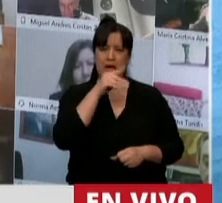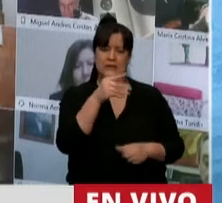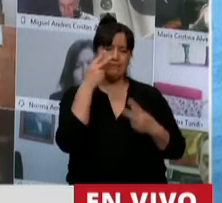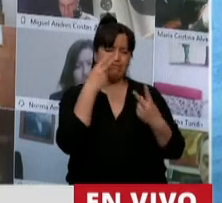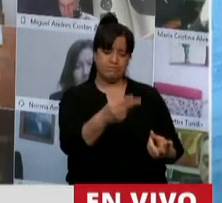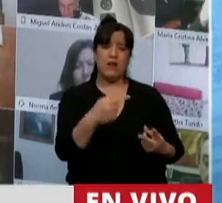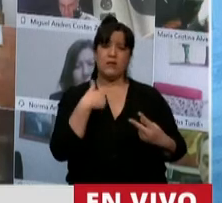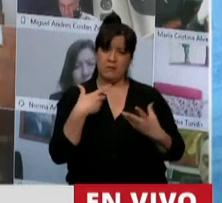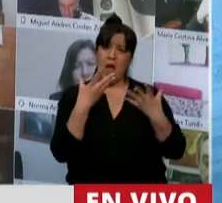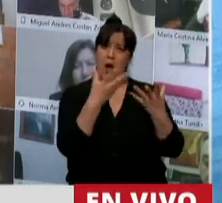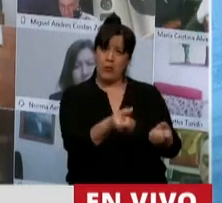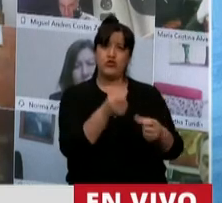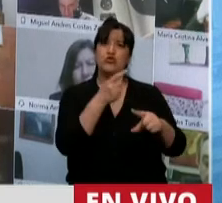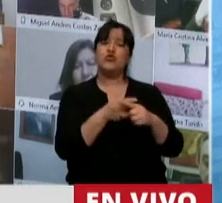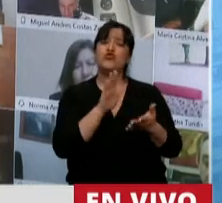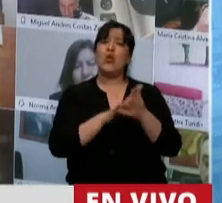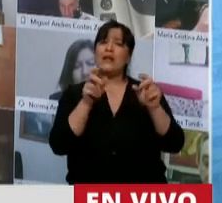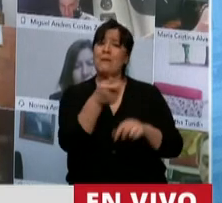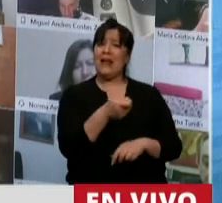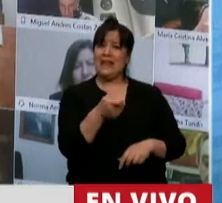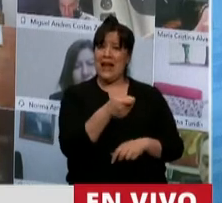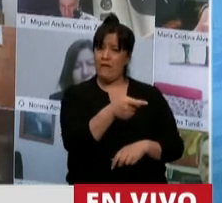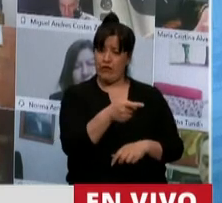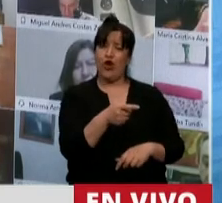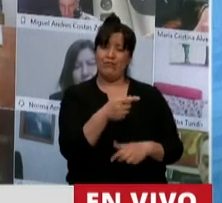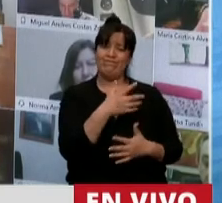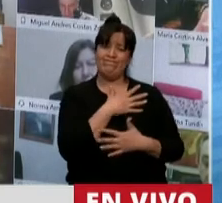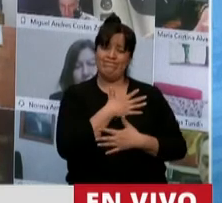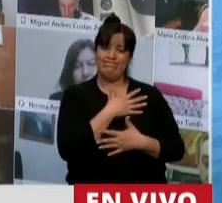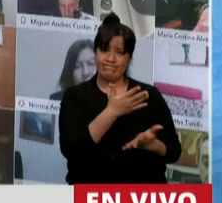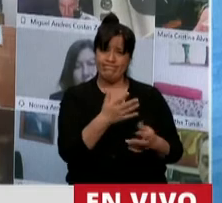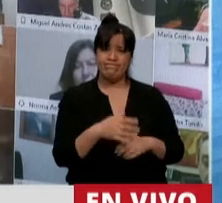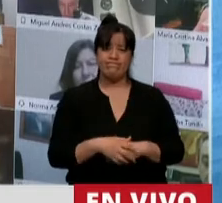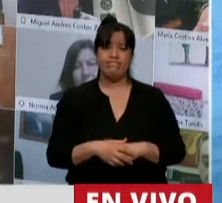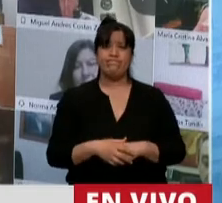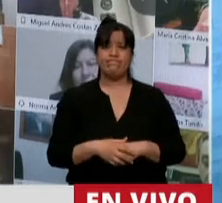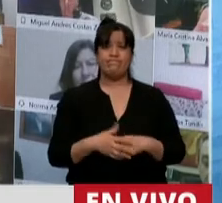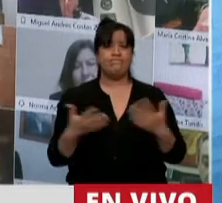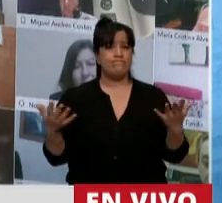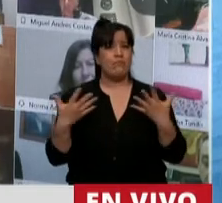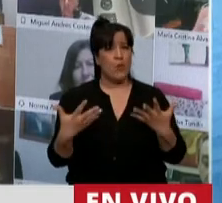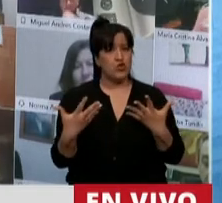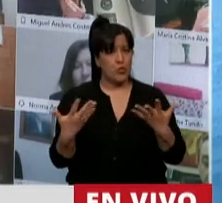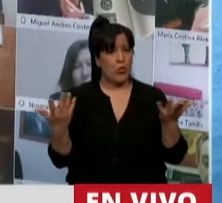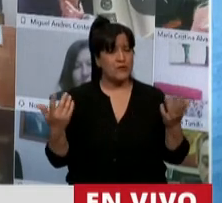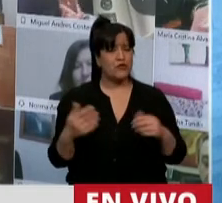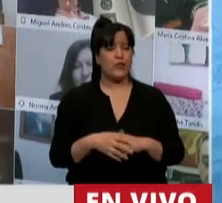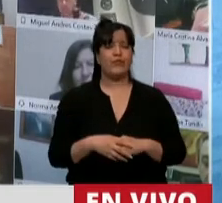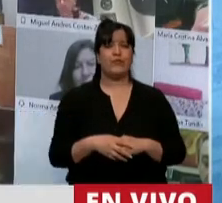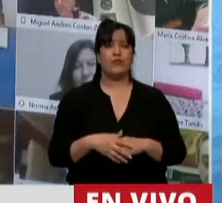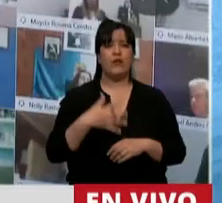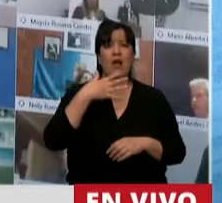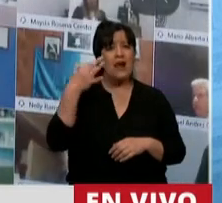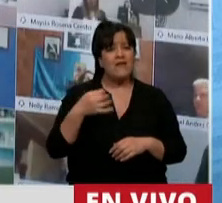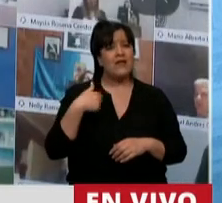mi solidaridad por lo del teléfono, y por supuesto, la